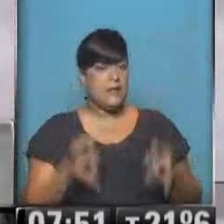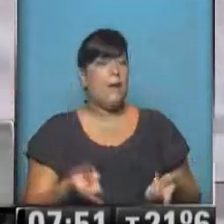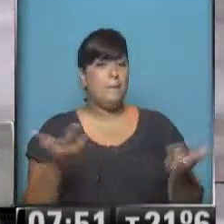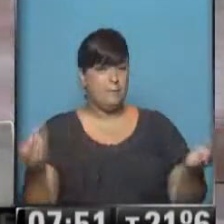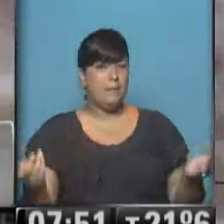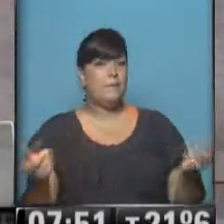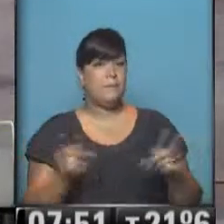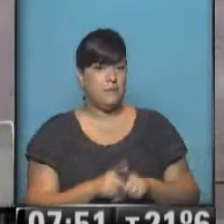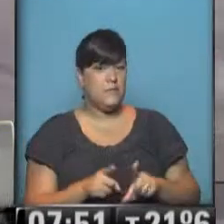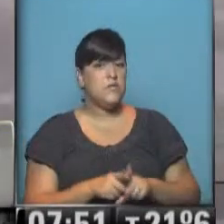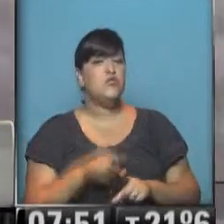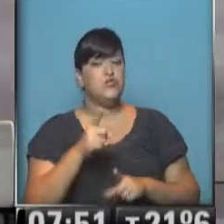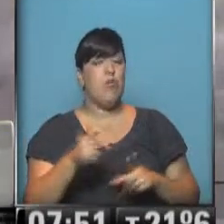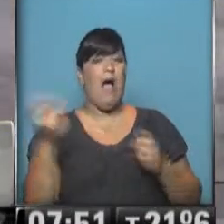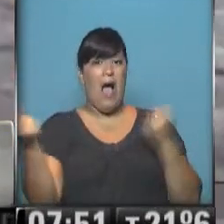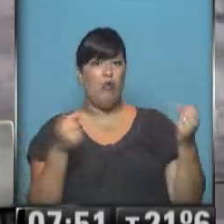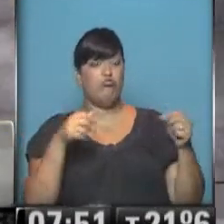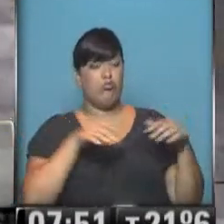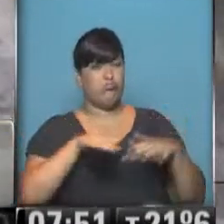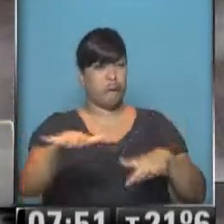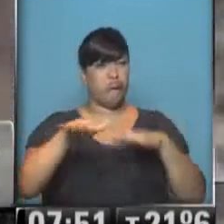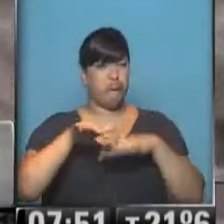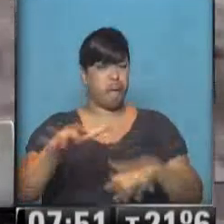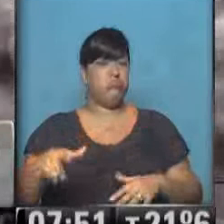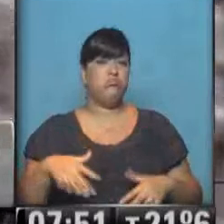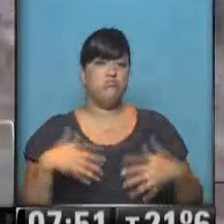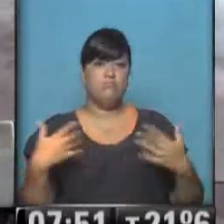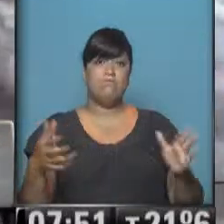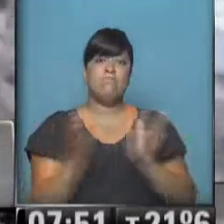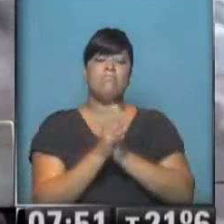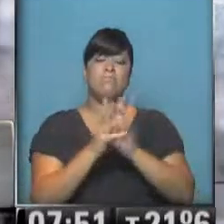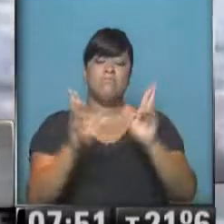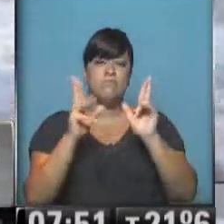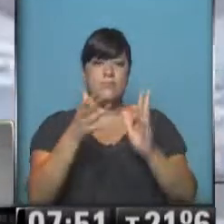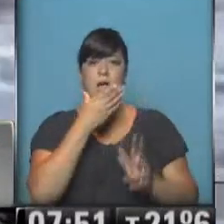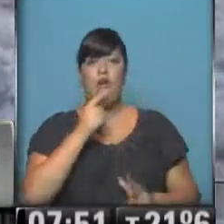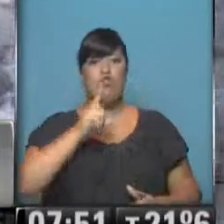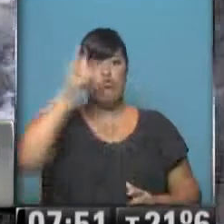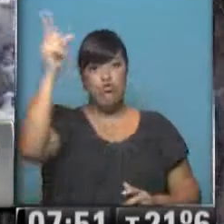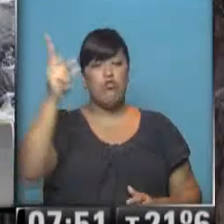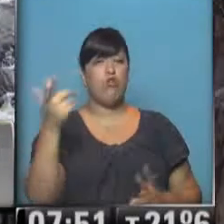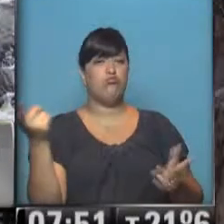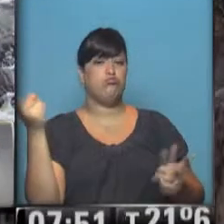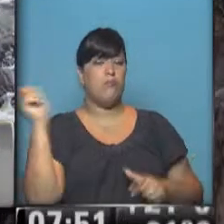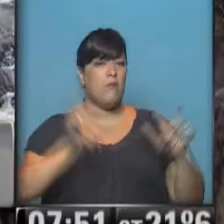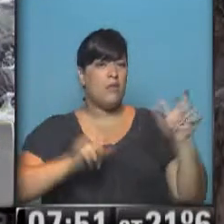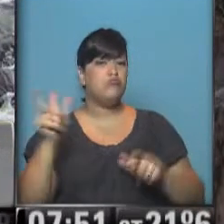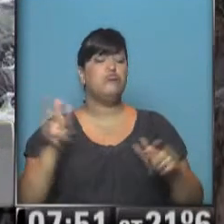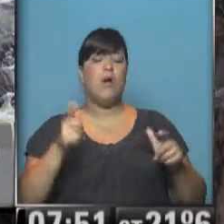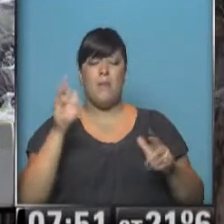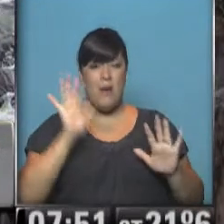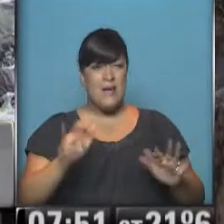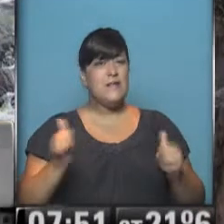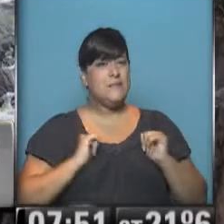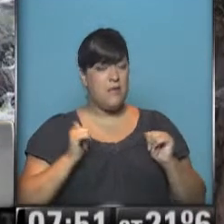me parece, porque se llevan muchos autos. Y bueno, lo vemos a Dios que no haya tenido gente porque estamos esperando que baje el agua